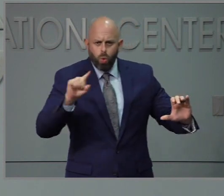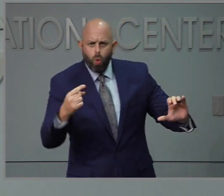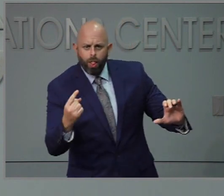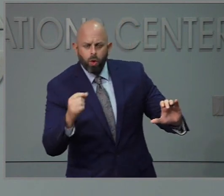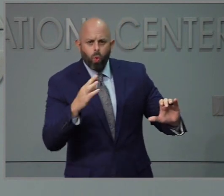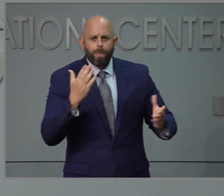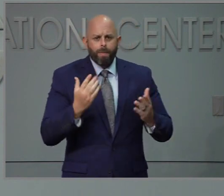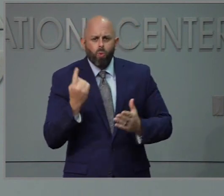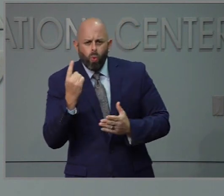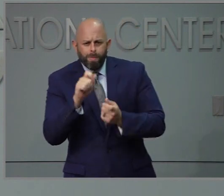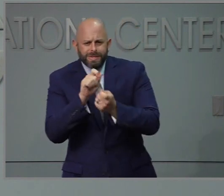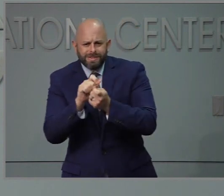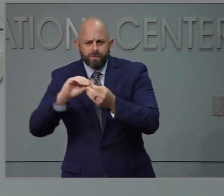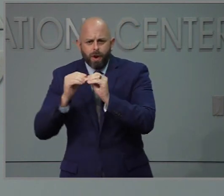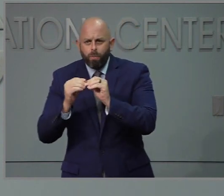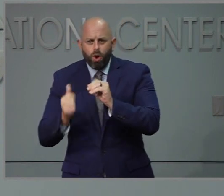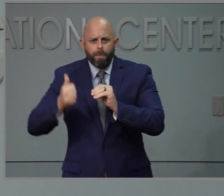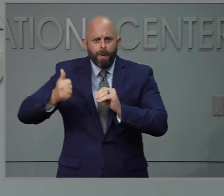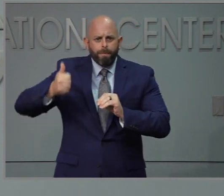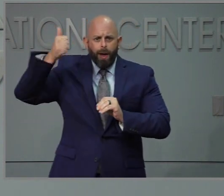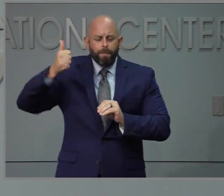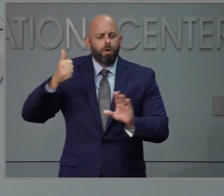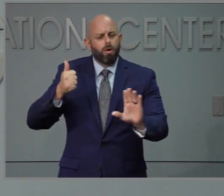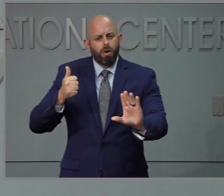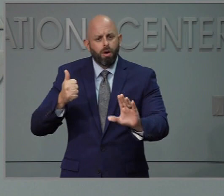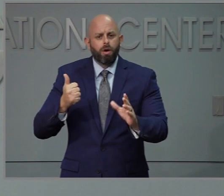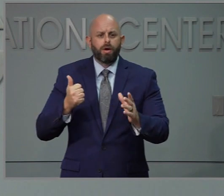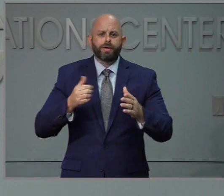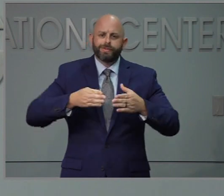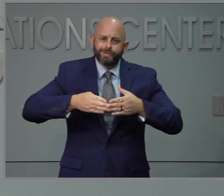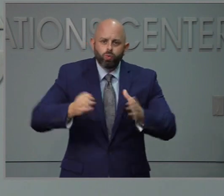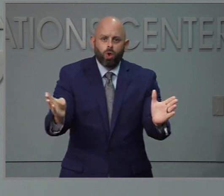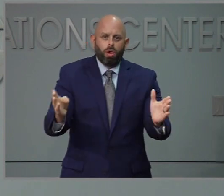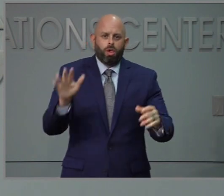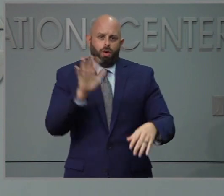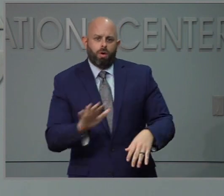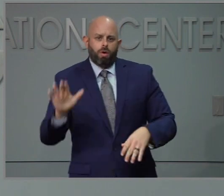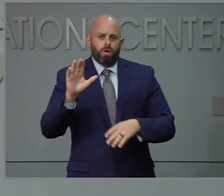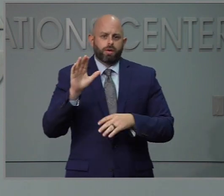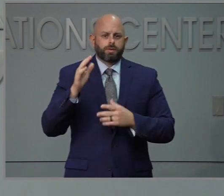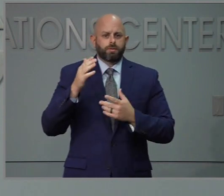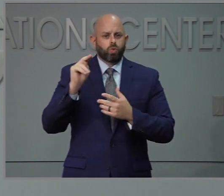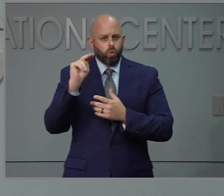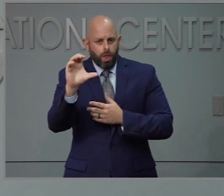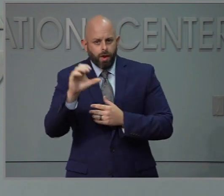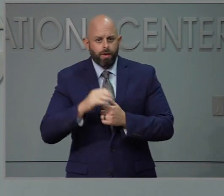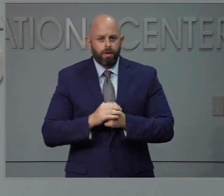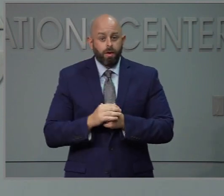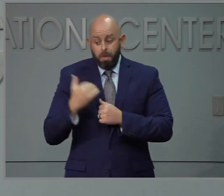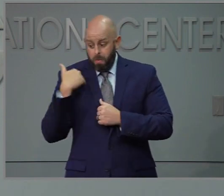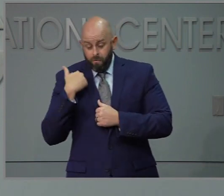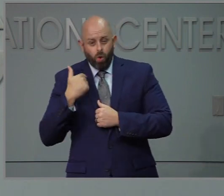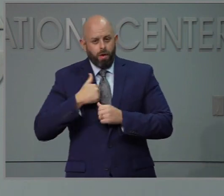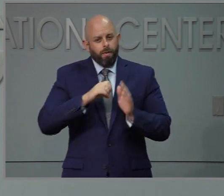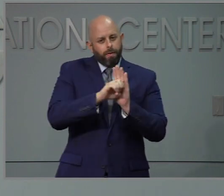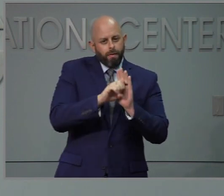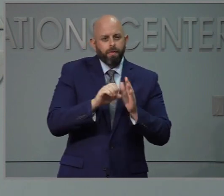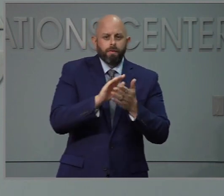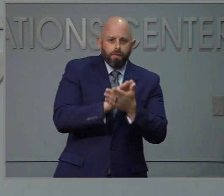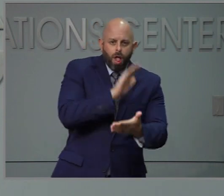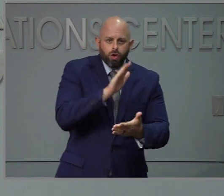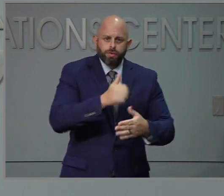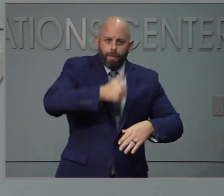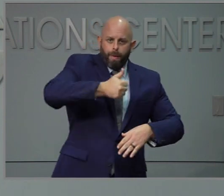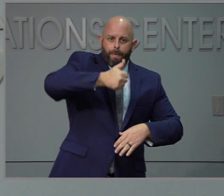dimos que los cambios estaban viendo impulsados por. Que los chicos regresaron a las universidades lo que quiero decir es recordarle a